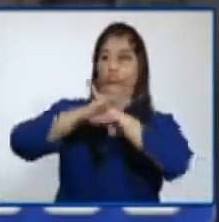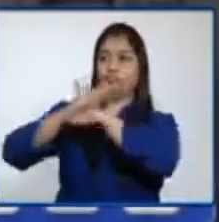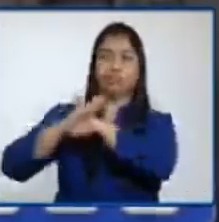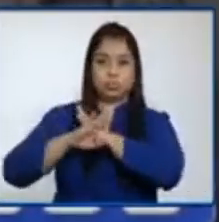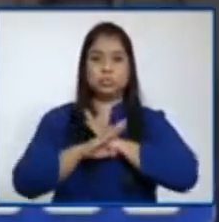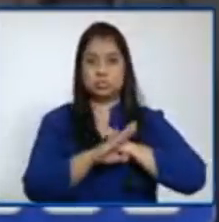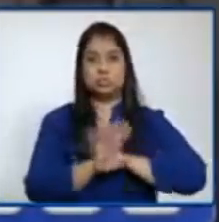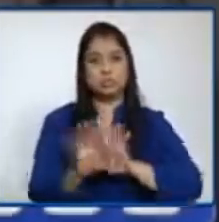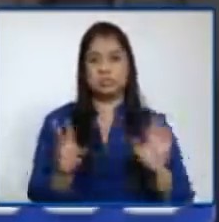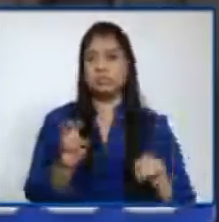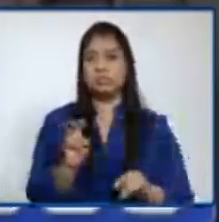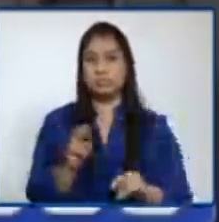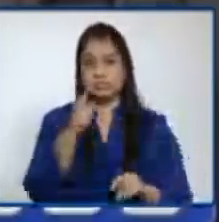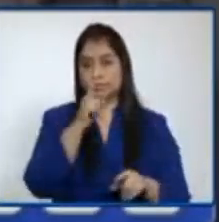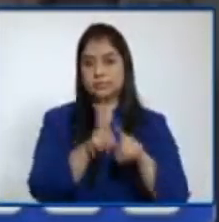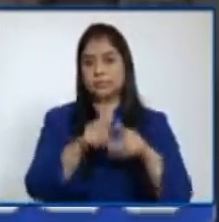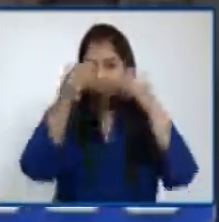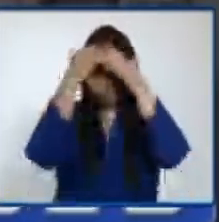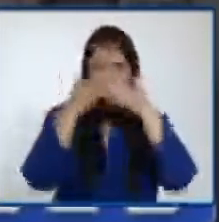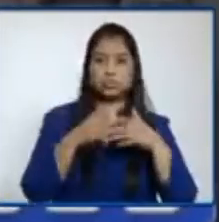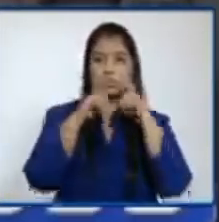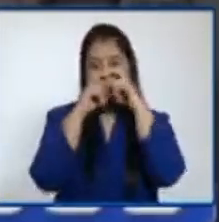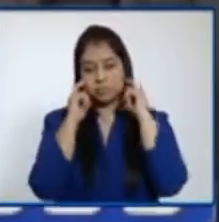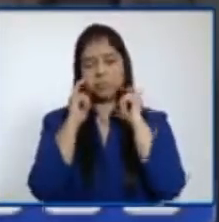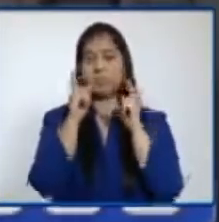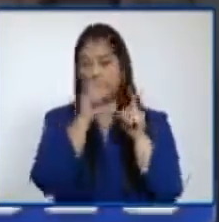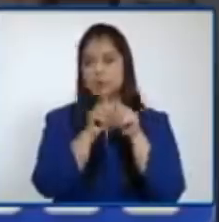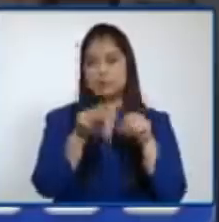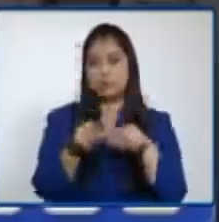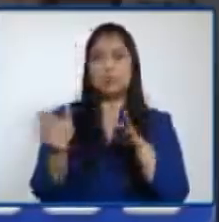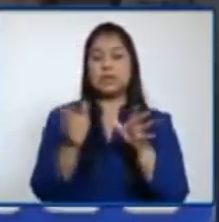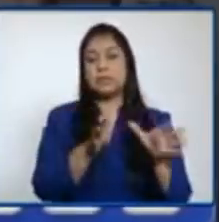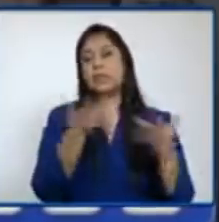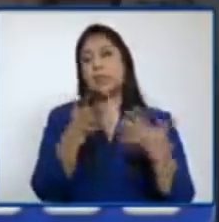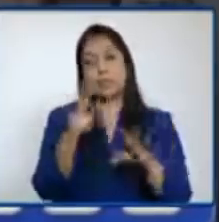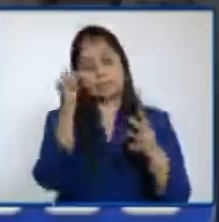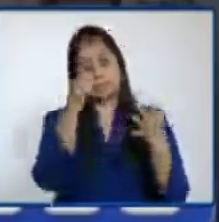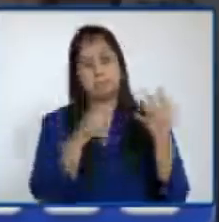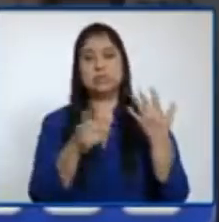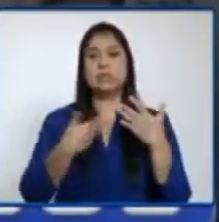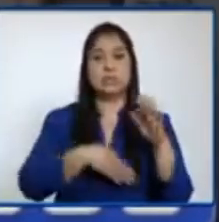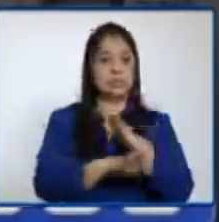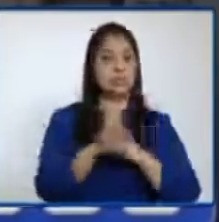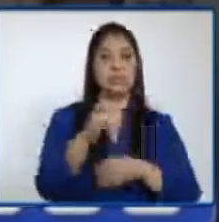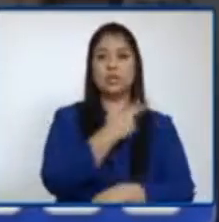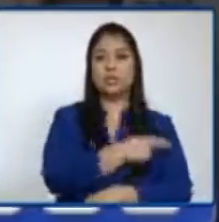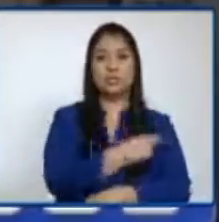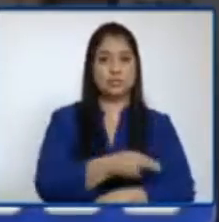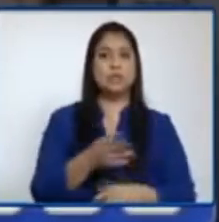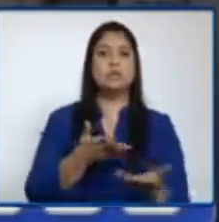necesarias, como ya se conocen, y las que tienen que utilizar dentro de los servicios hospitalarios.